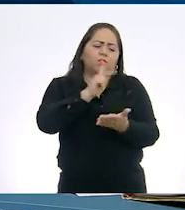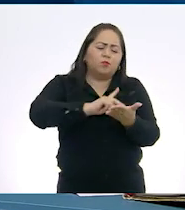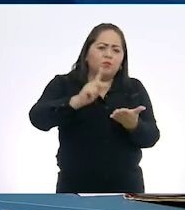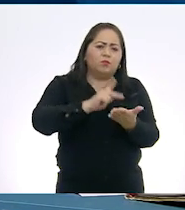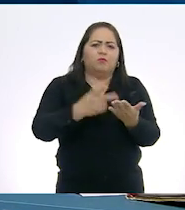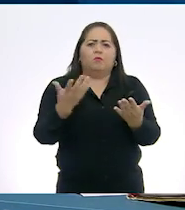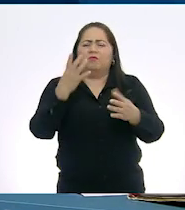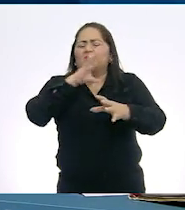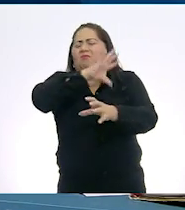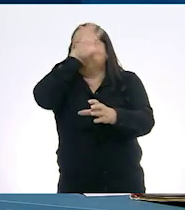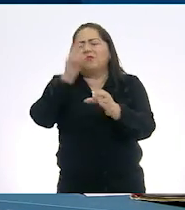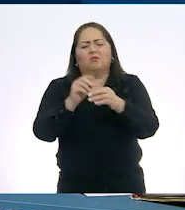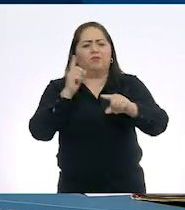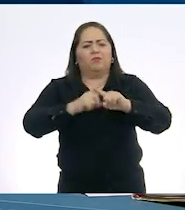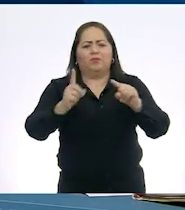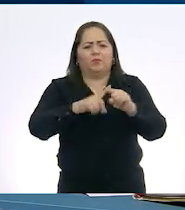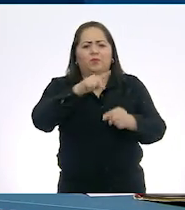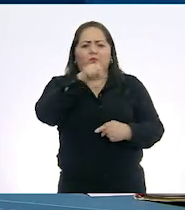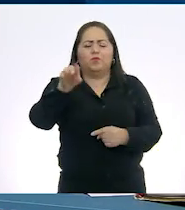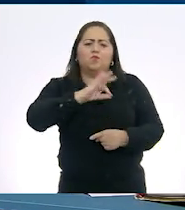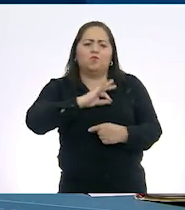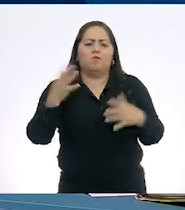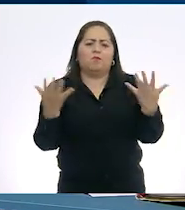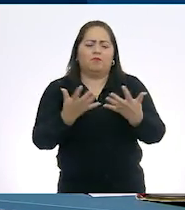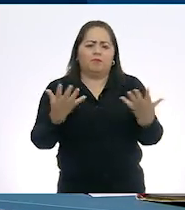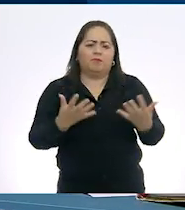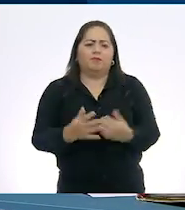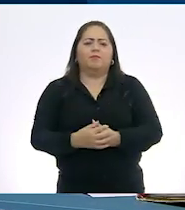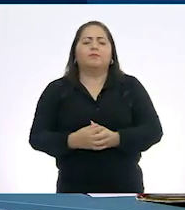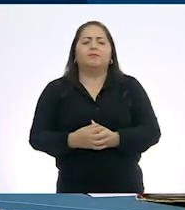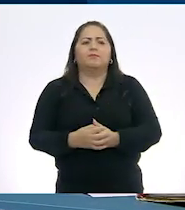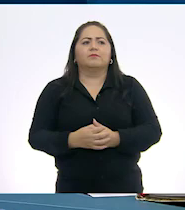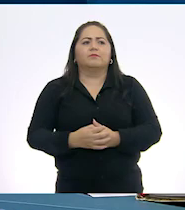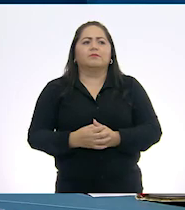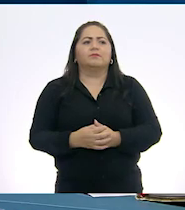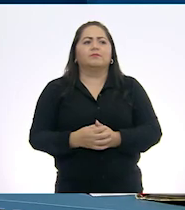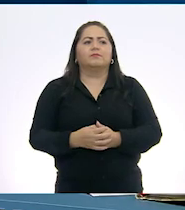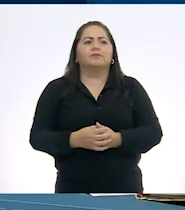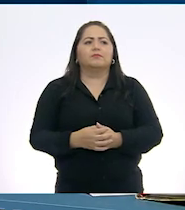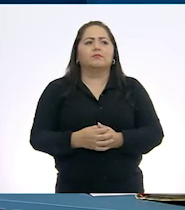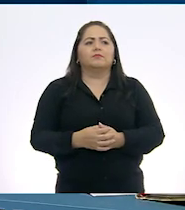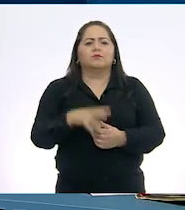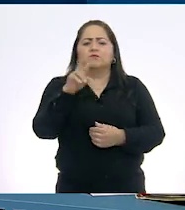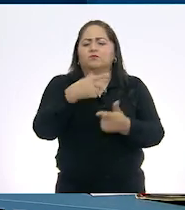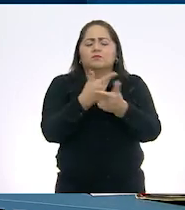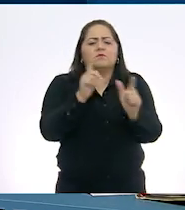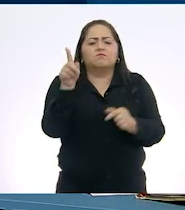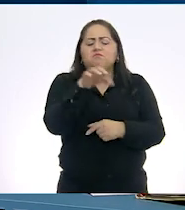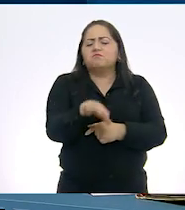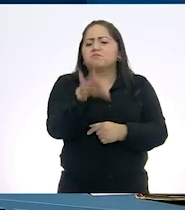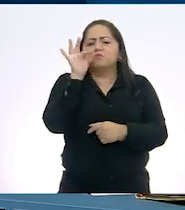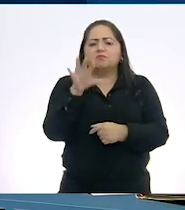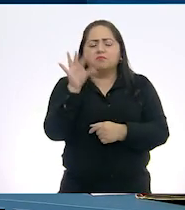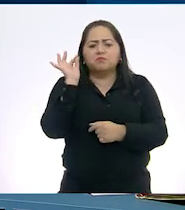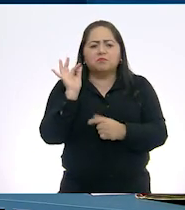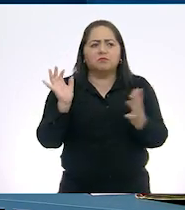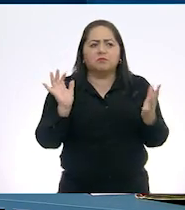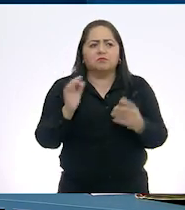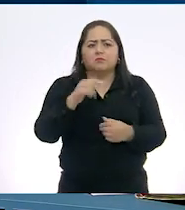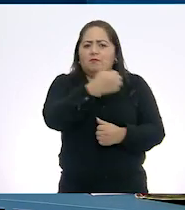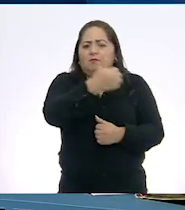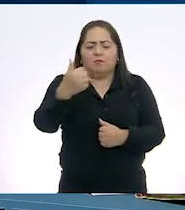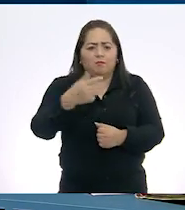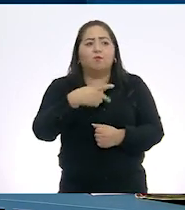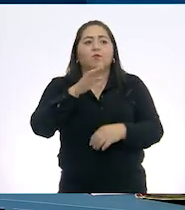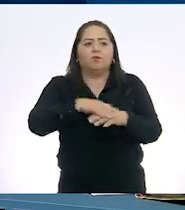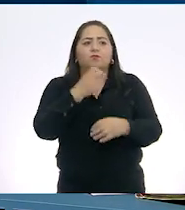adivinanzas o cualquier otro tipo de productos que podamos meter en un libro digital. Somos libres de elegir lo que queramos hacer, son libros propios.